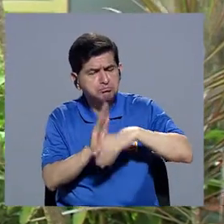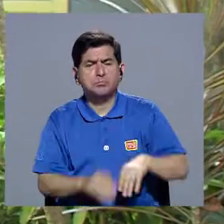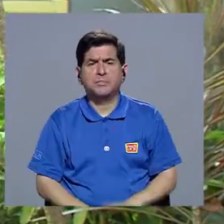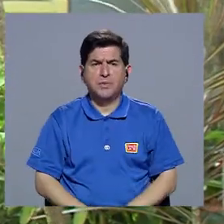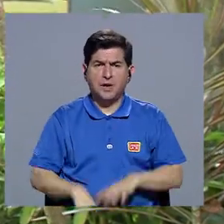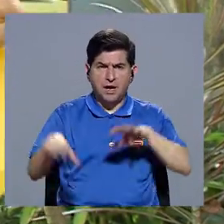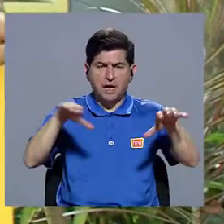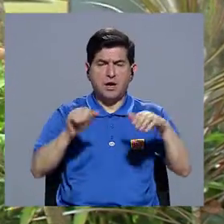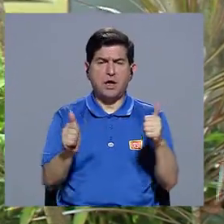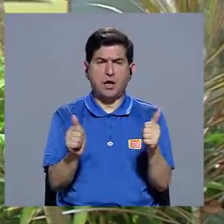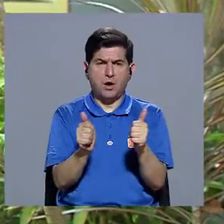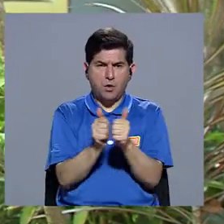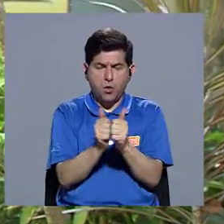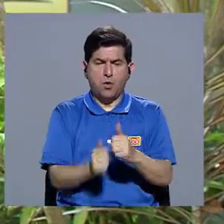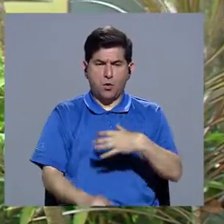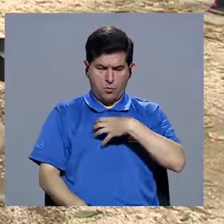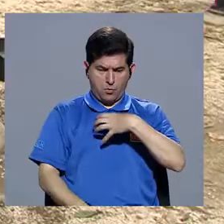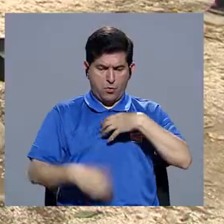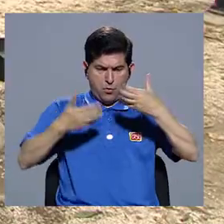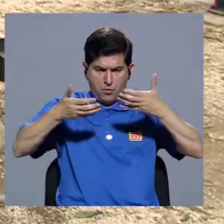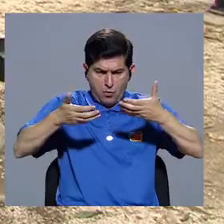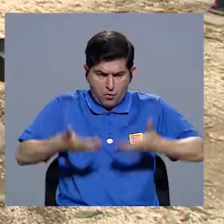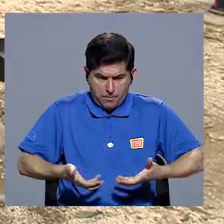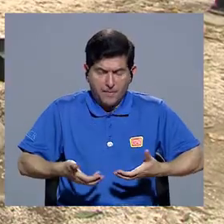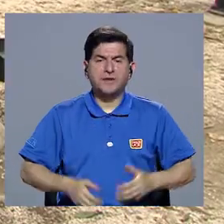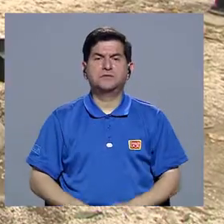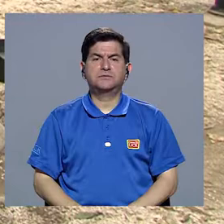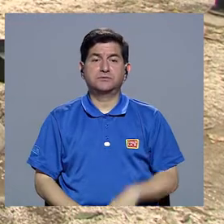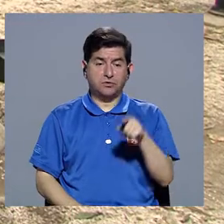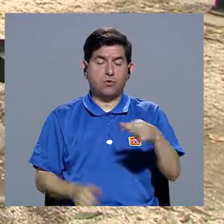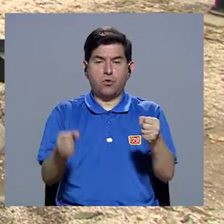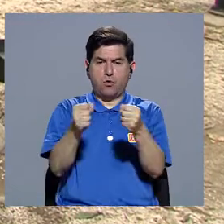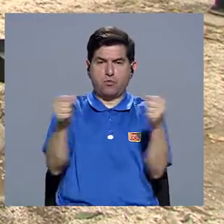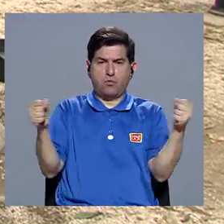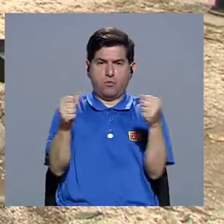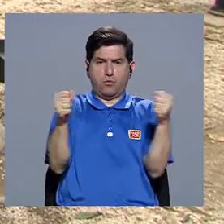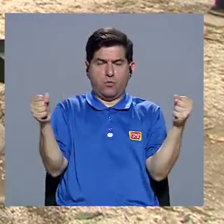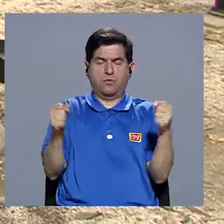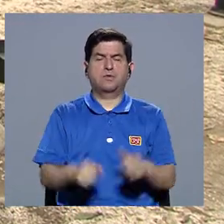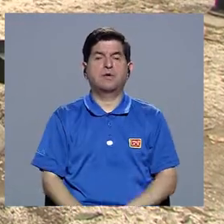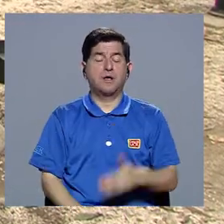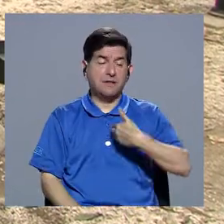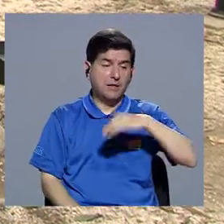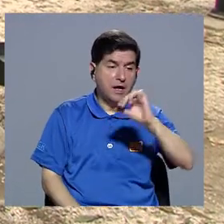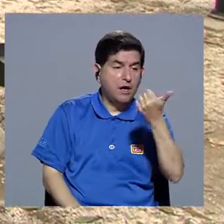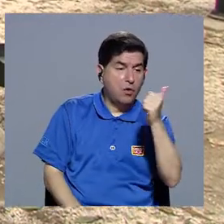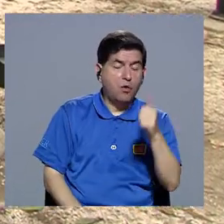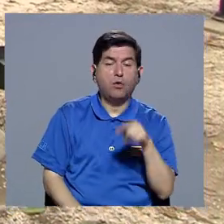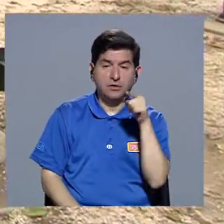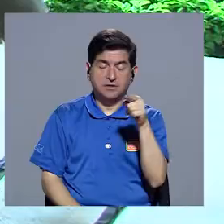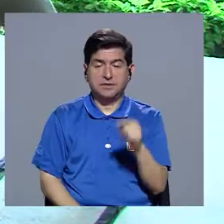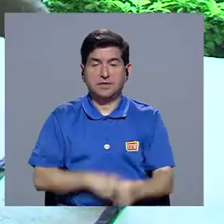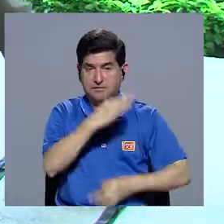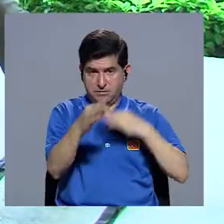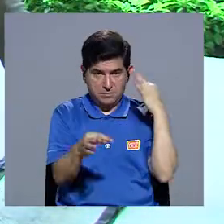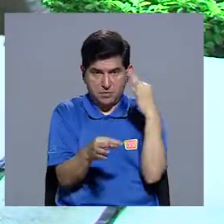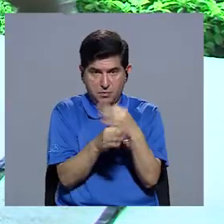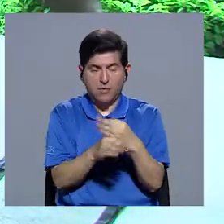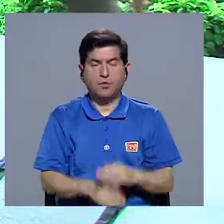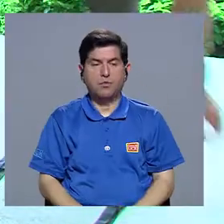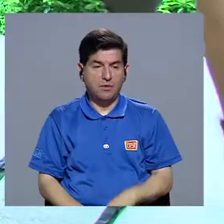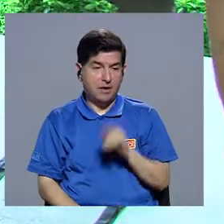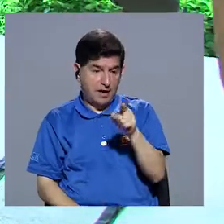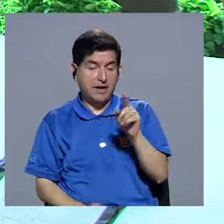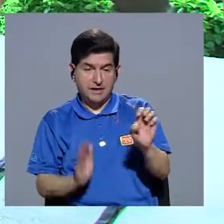Realizar ejercicio con su propio peso corporal, incluso con ligas o bandos de resistencia. De igual manera, aquí traje otras, algunas ligas, estas